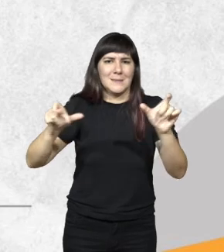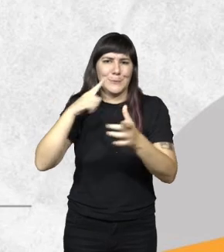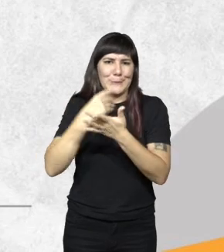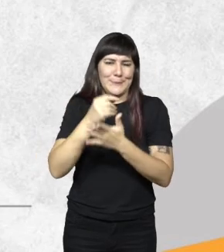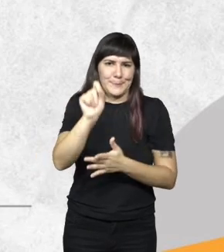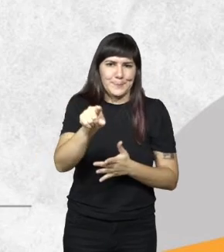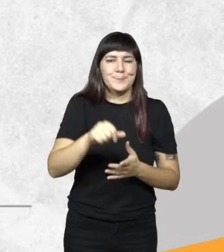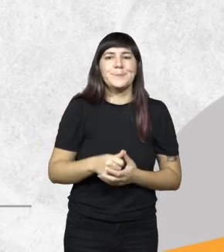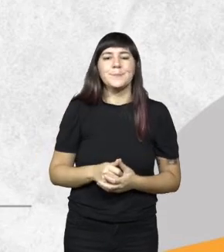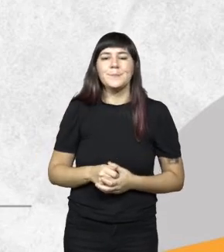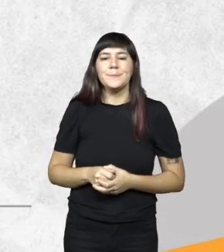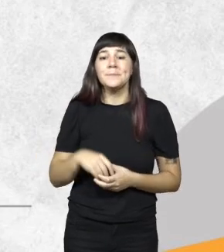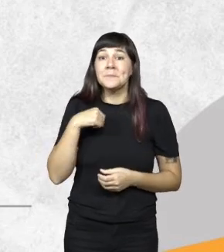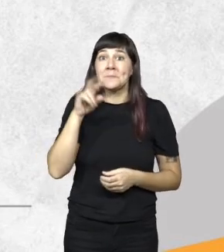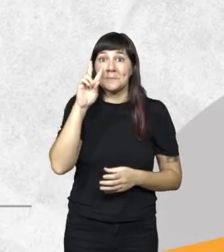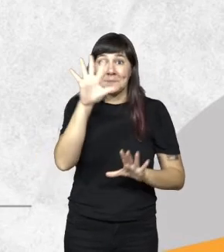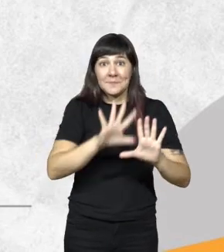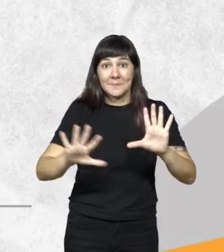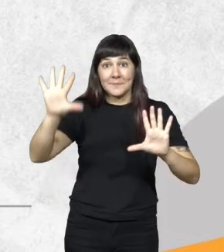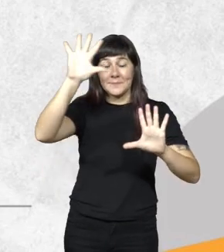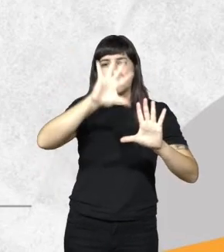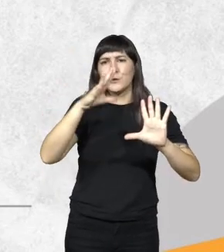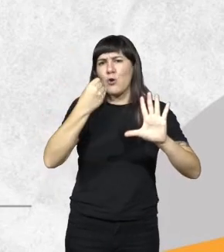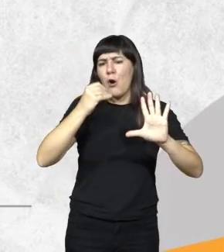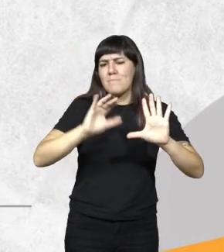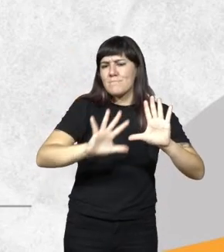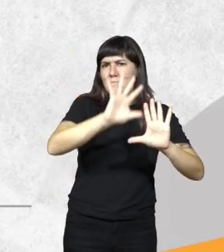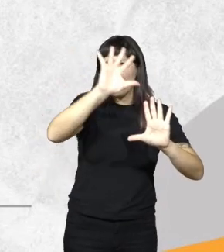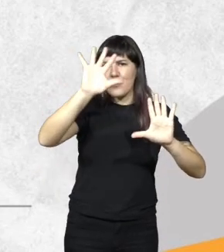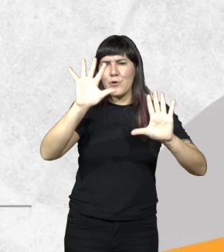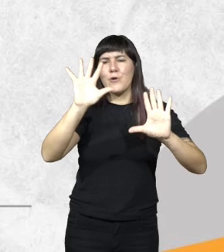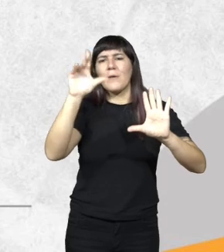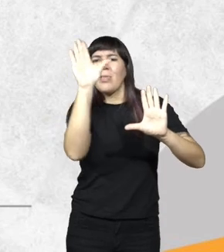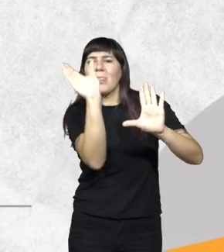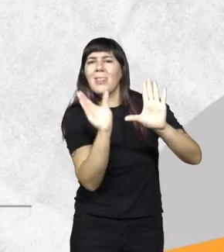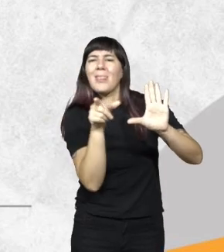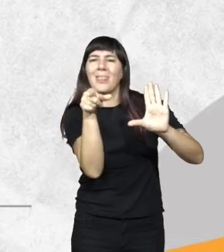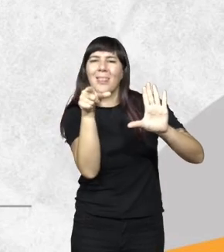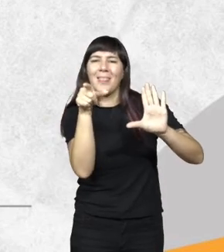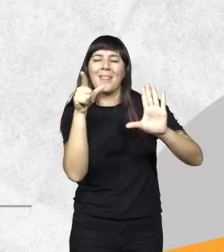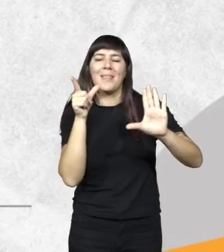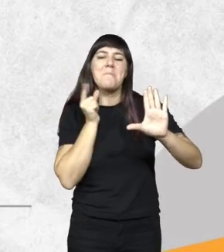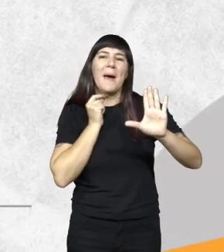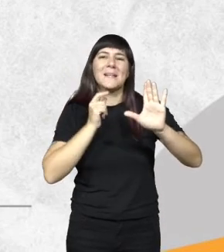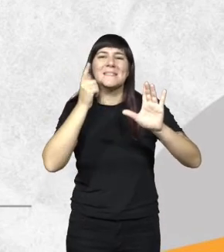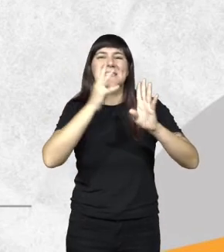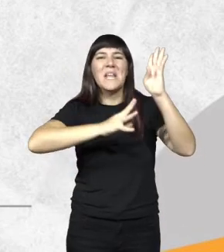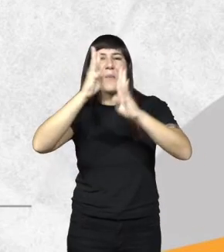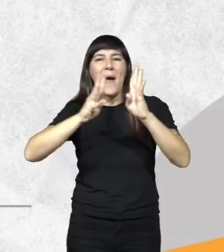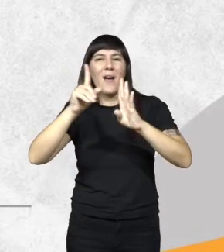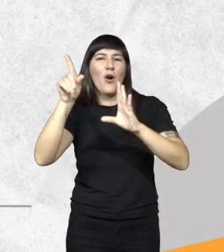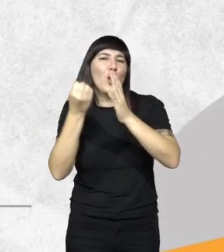vamos viendo ahí cómo se distribuía la selva paranaense en sus orígenes